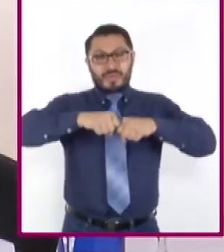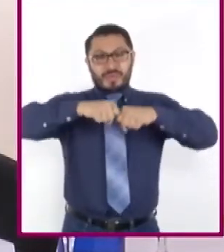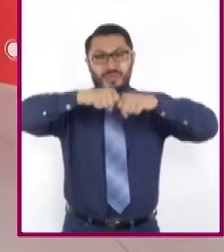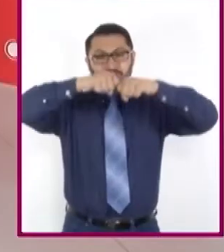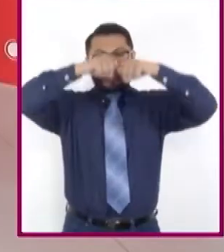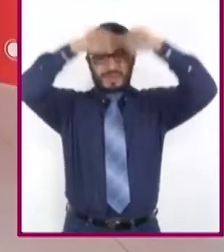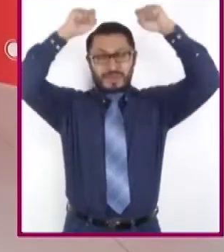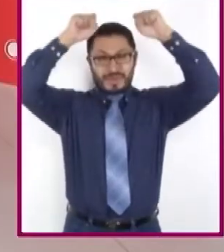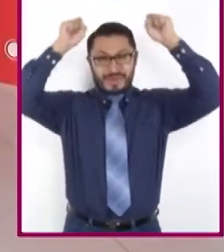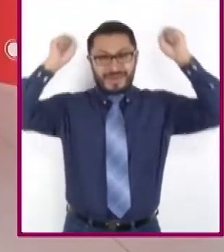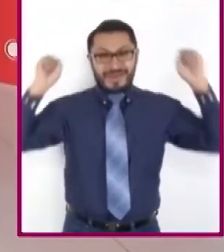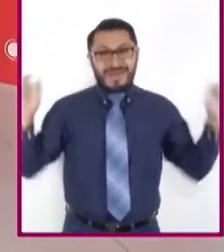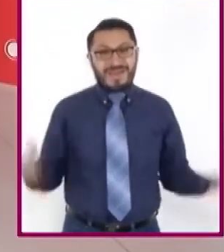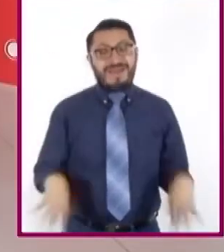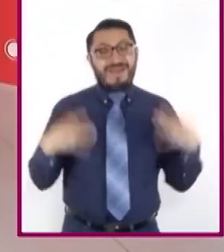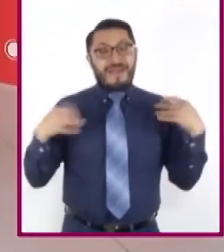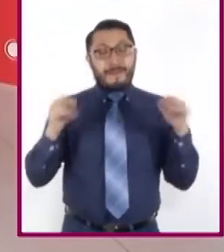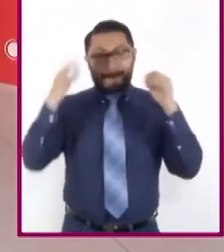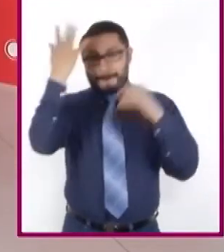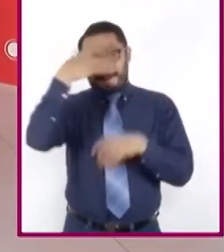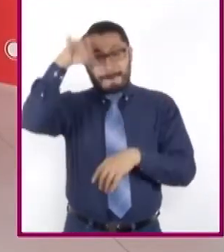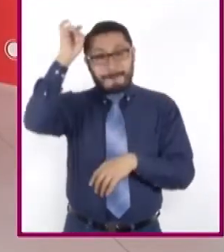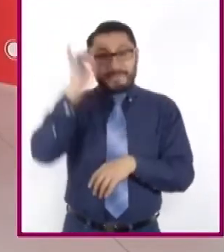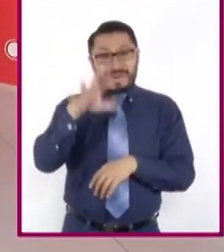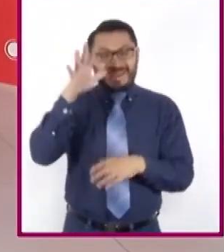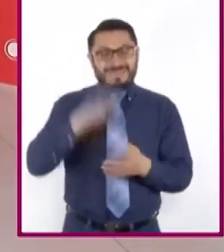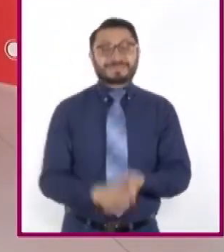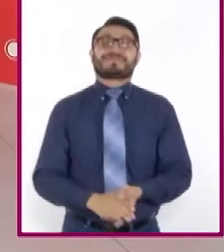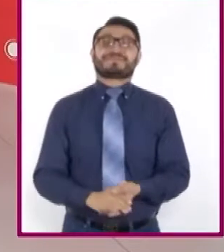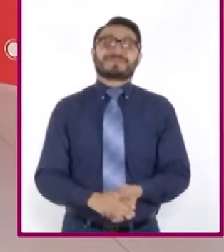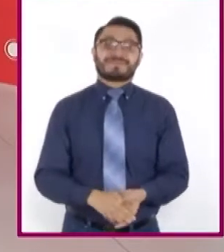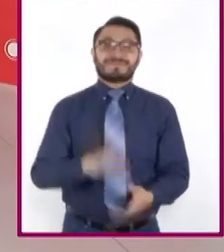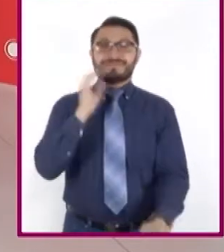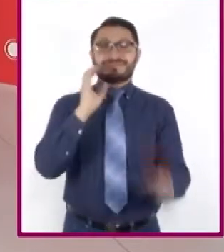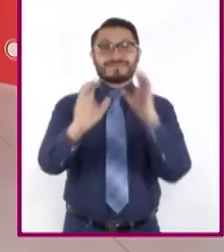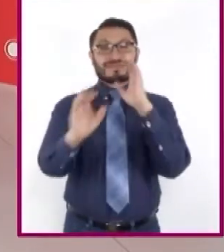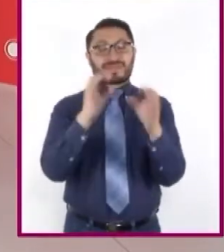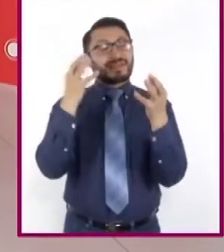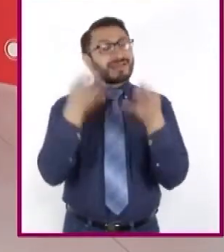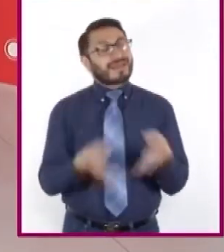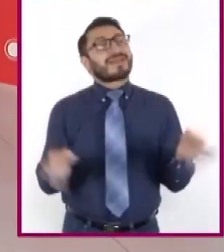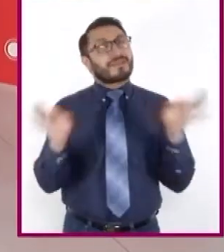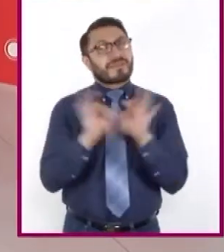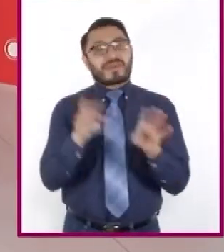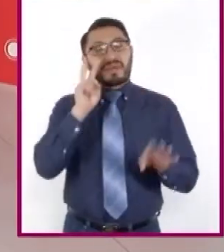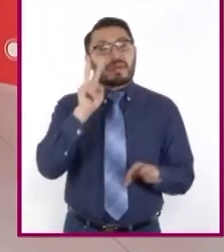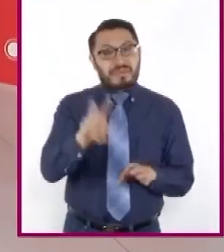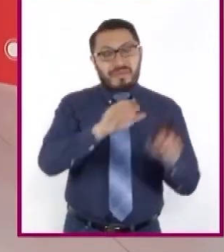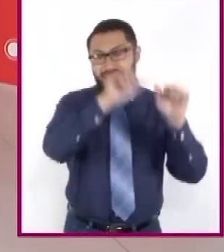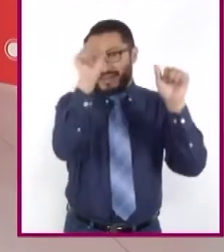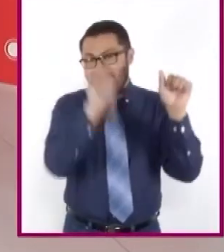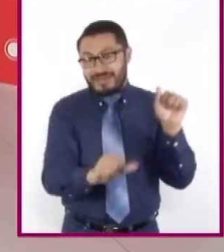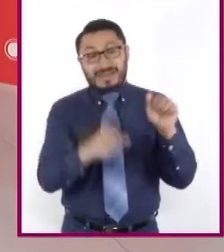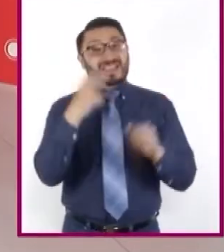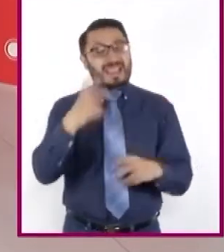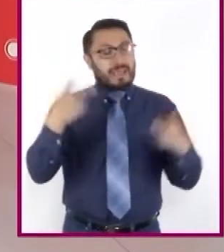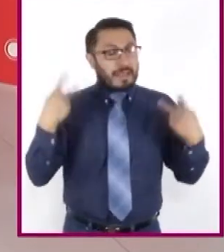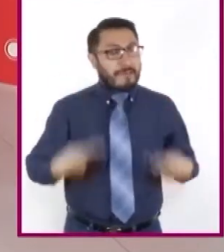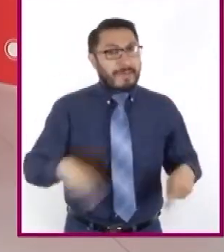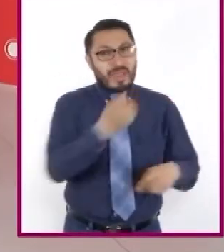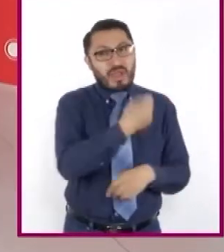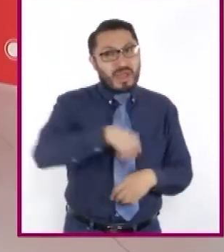magia. La comunicación es parte como percibimos el arte. Los artistas son transmisores